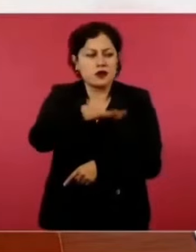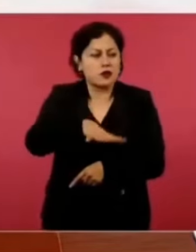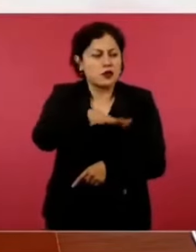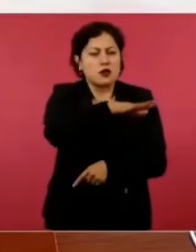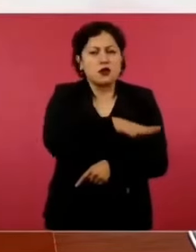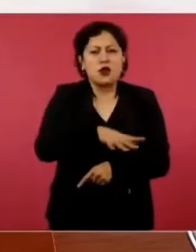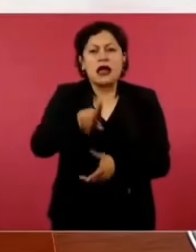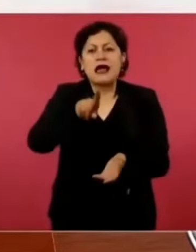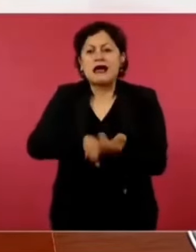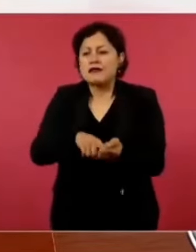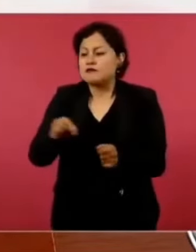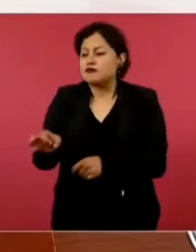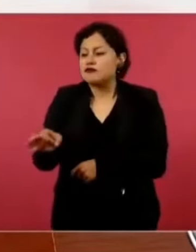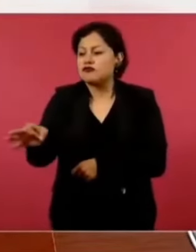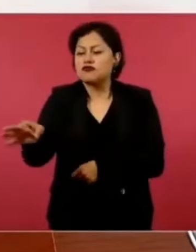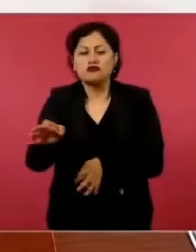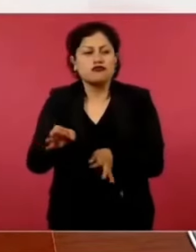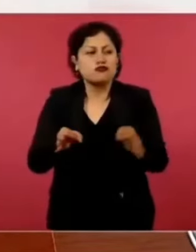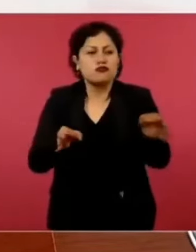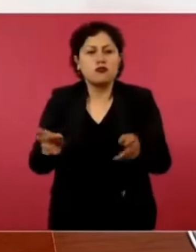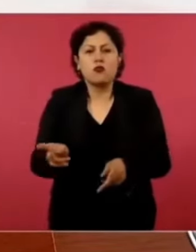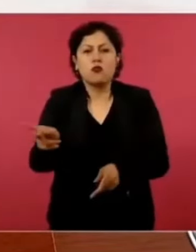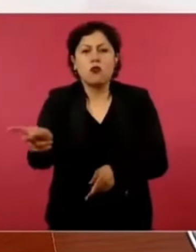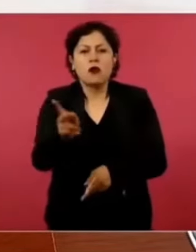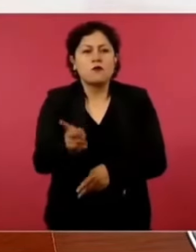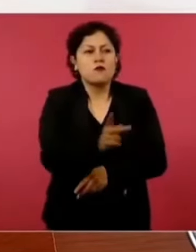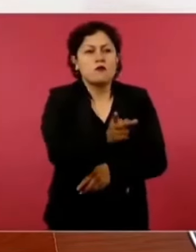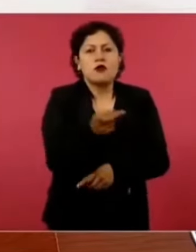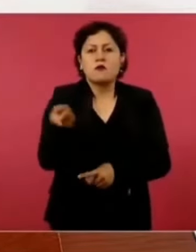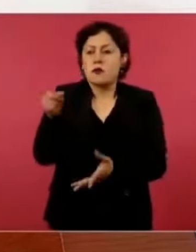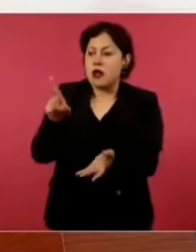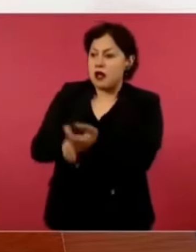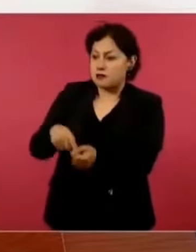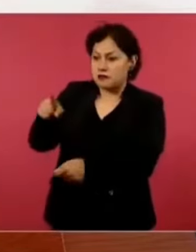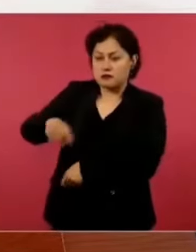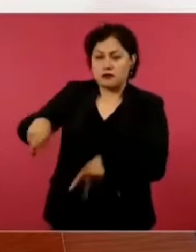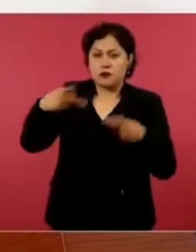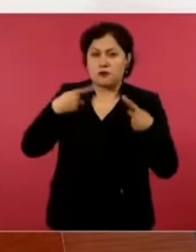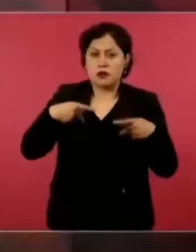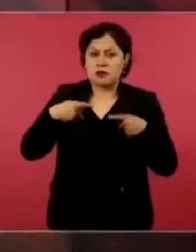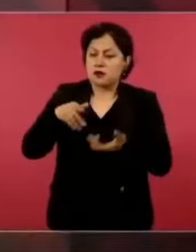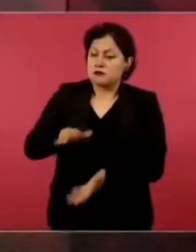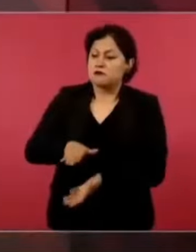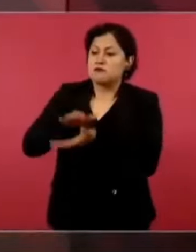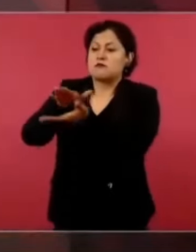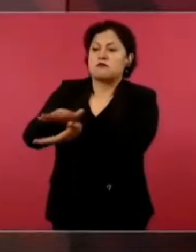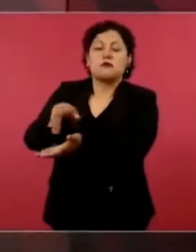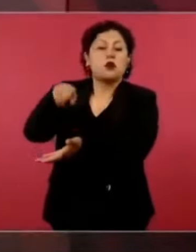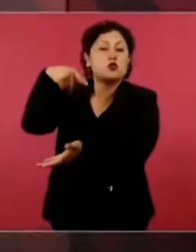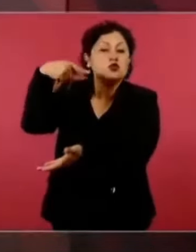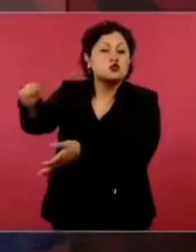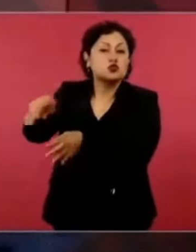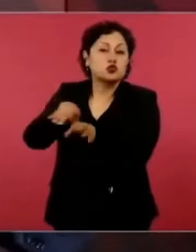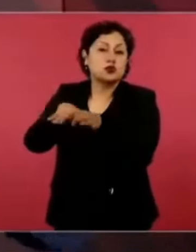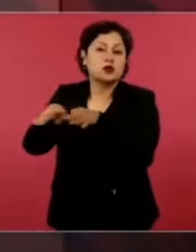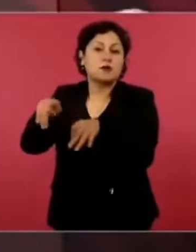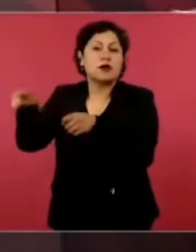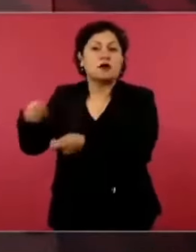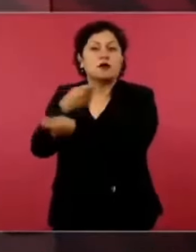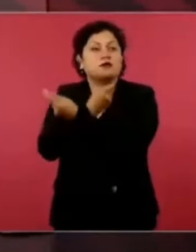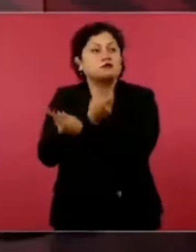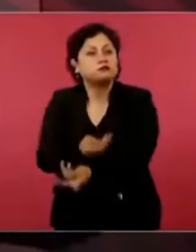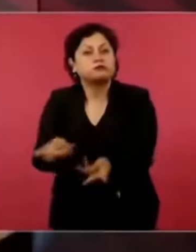que su trabajo era entregar el periódico y llegaban a